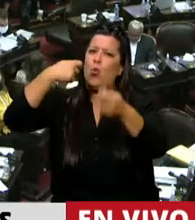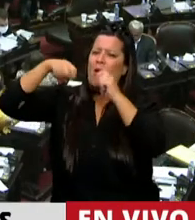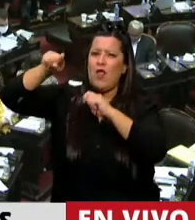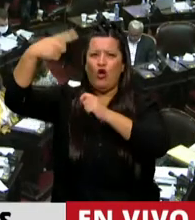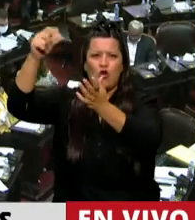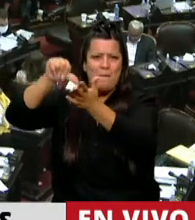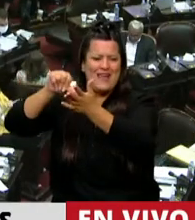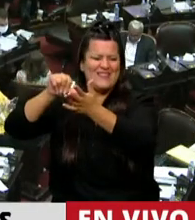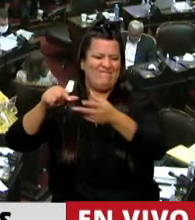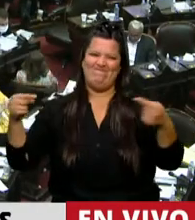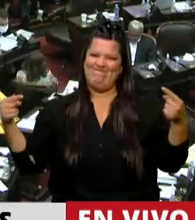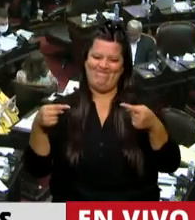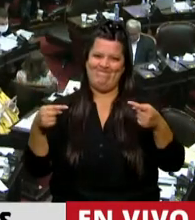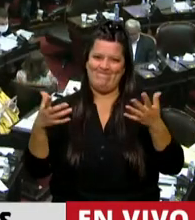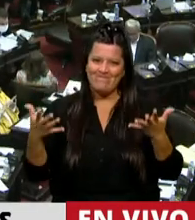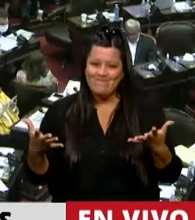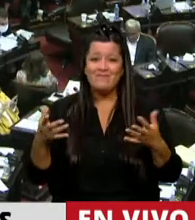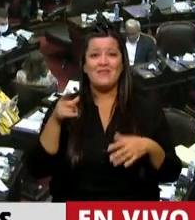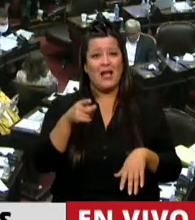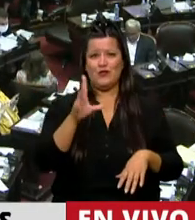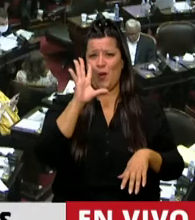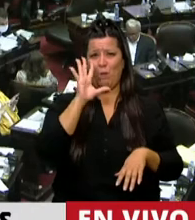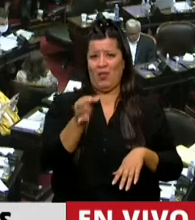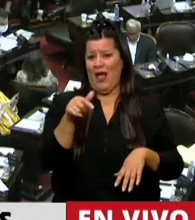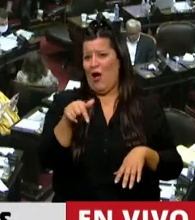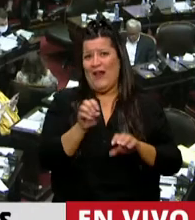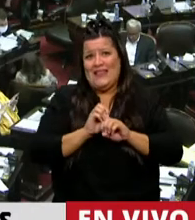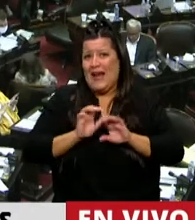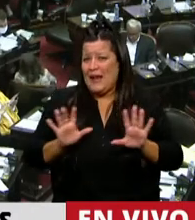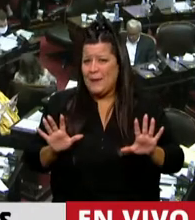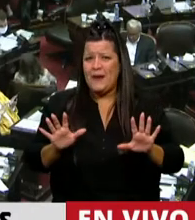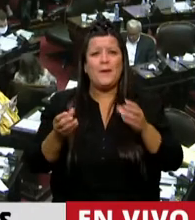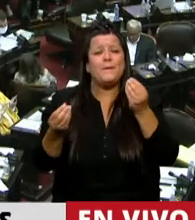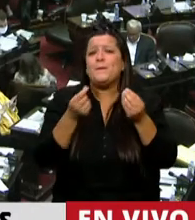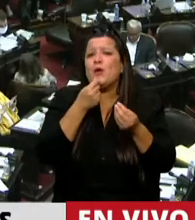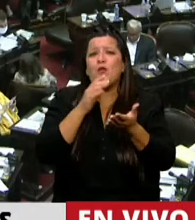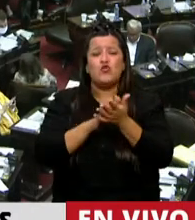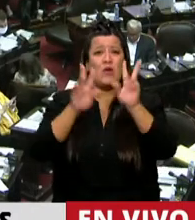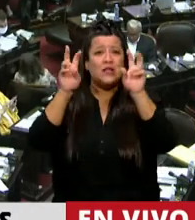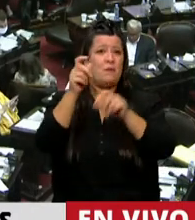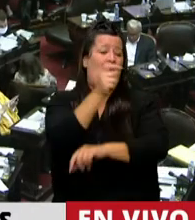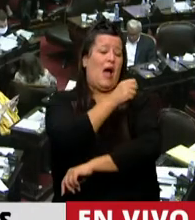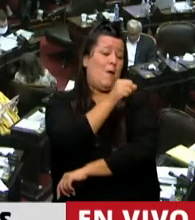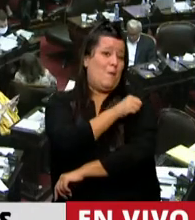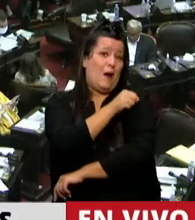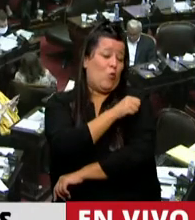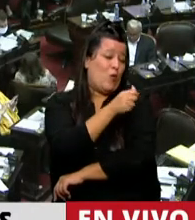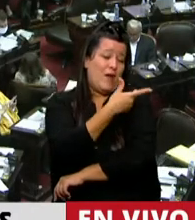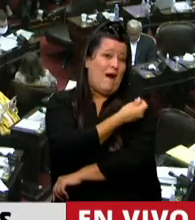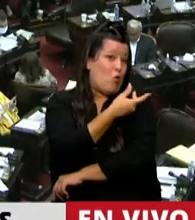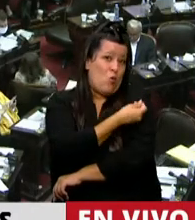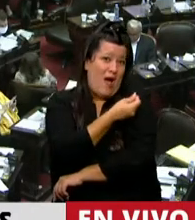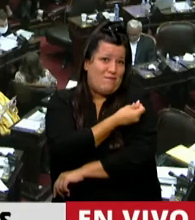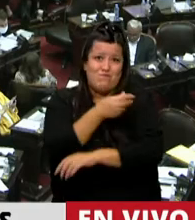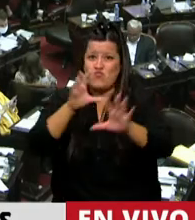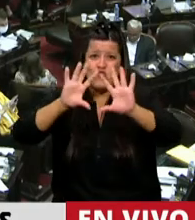podemos ver ahora en algo que es un escándalo realmente, como es el tema de la vacuna. En todo el mundo